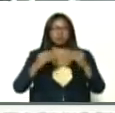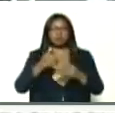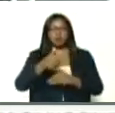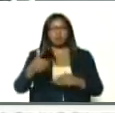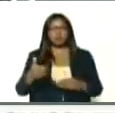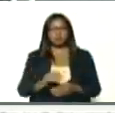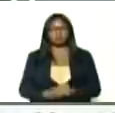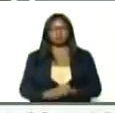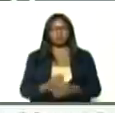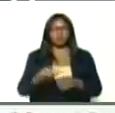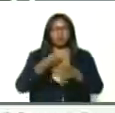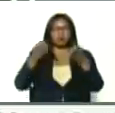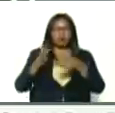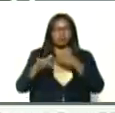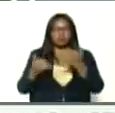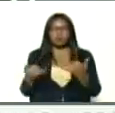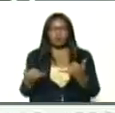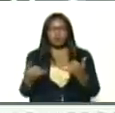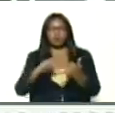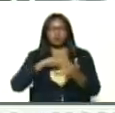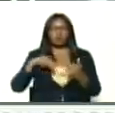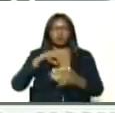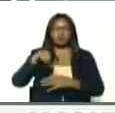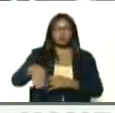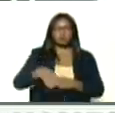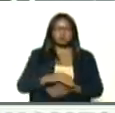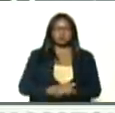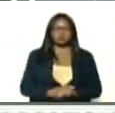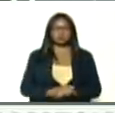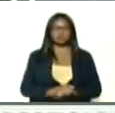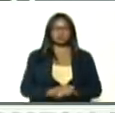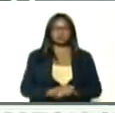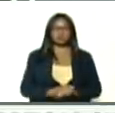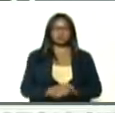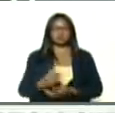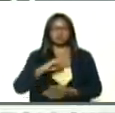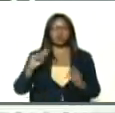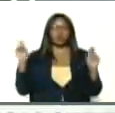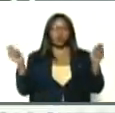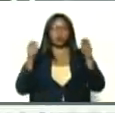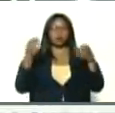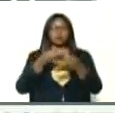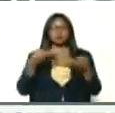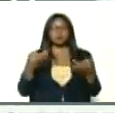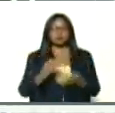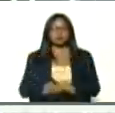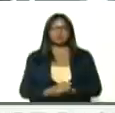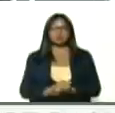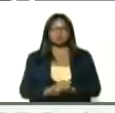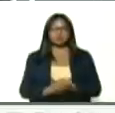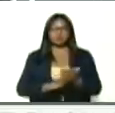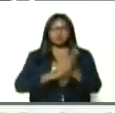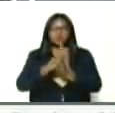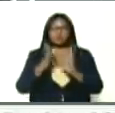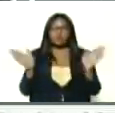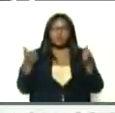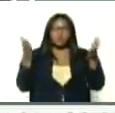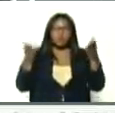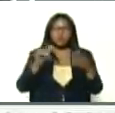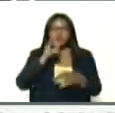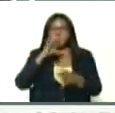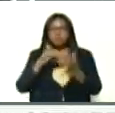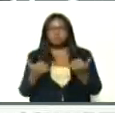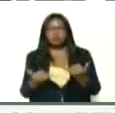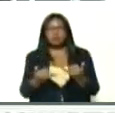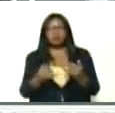para la gobernabilidad, aquí en nuestro estado, así que, ha sido una jornada, extraordinaria, se ha promulgado, presidente, también le informo, en el